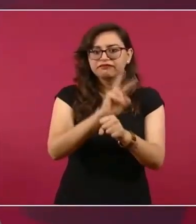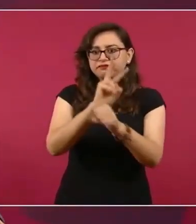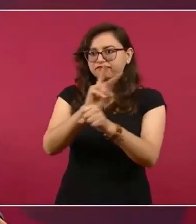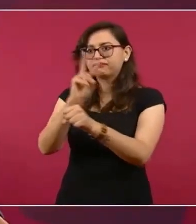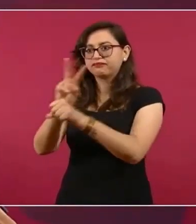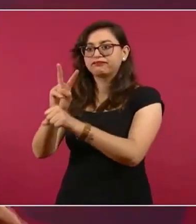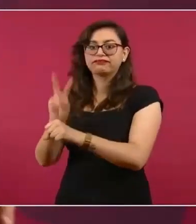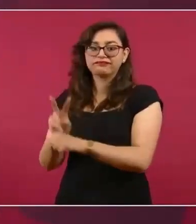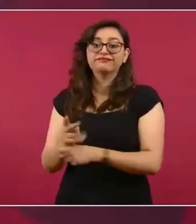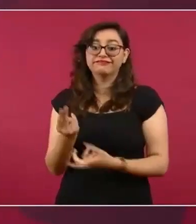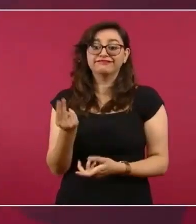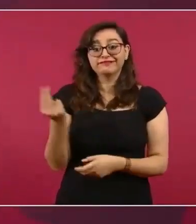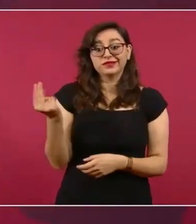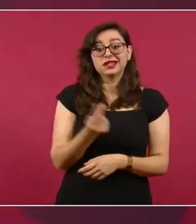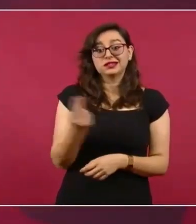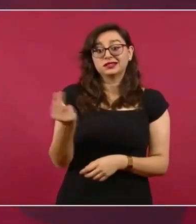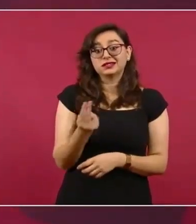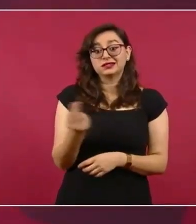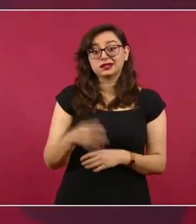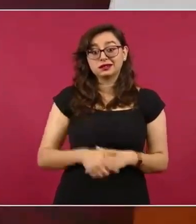eso se requiere inteligencia.